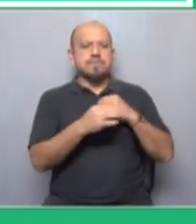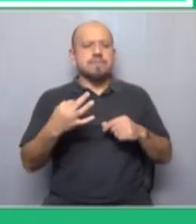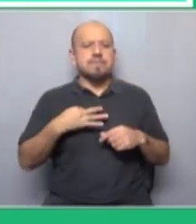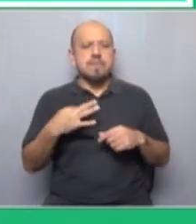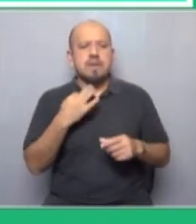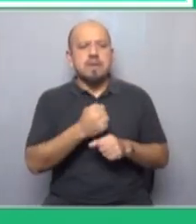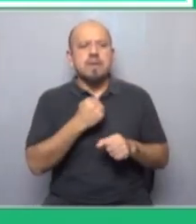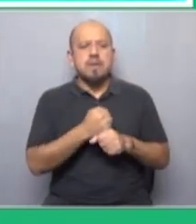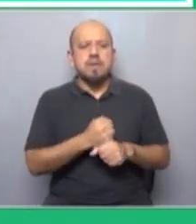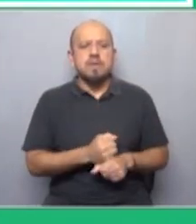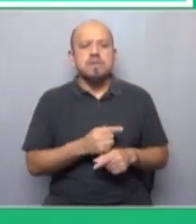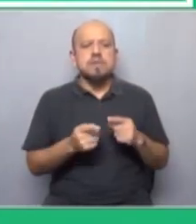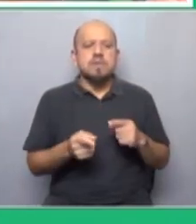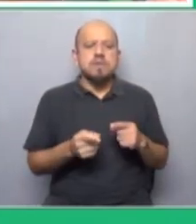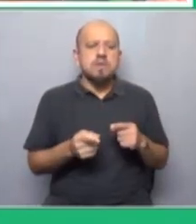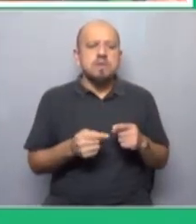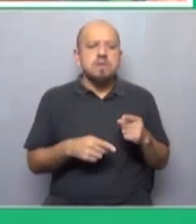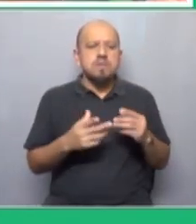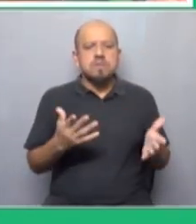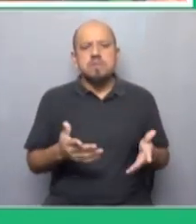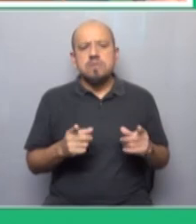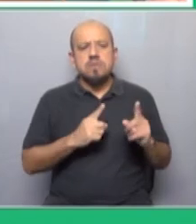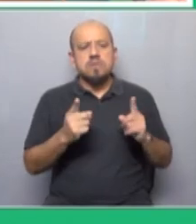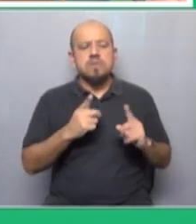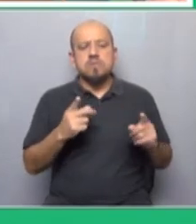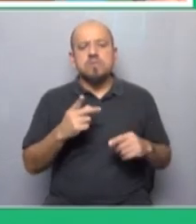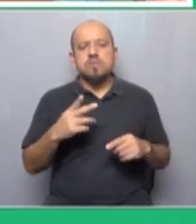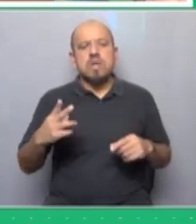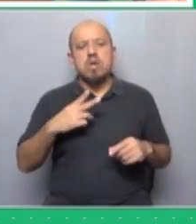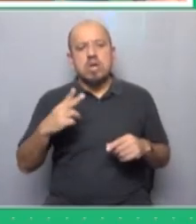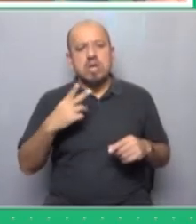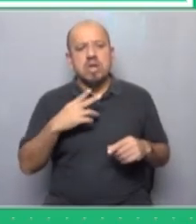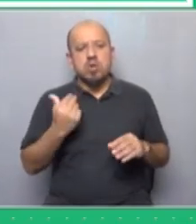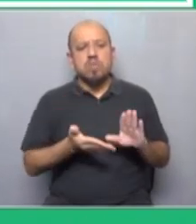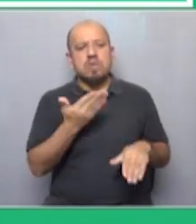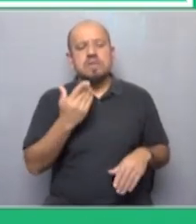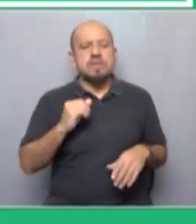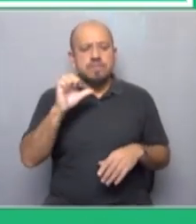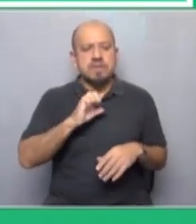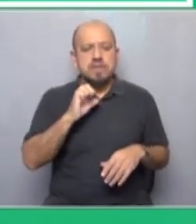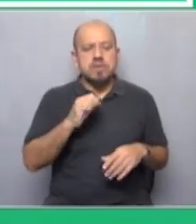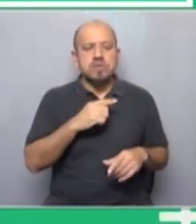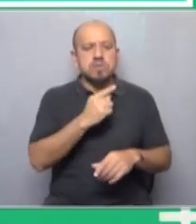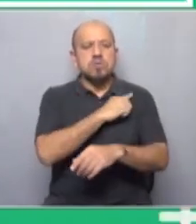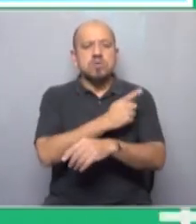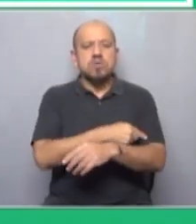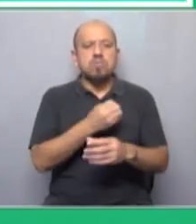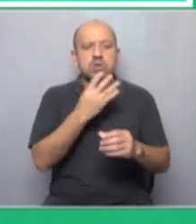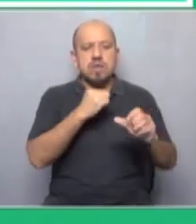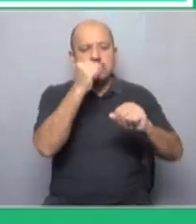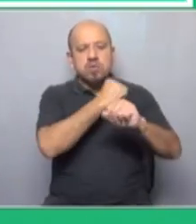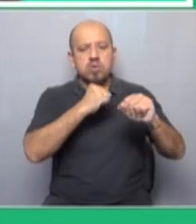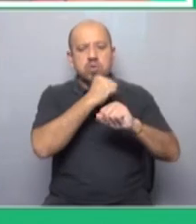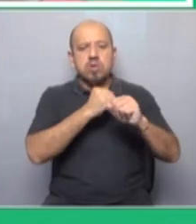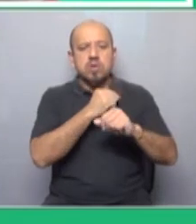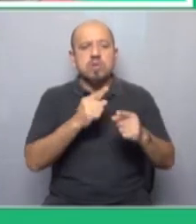trabajadores y trabajadoras y enriquecería aún más a los empresarios o beneficiaría a los poderosos porque la tecnología nos